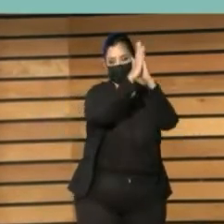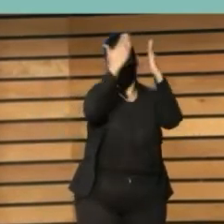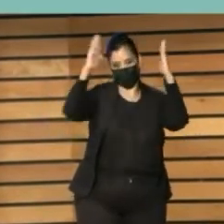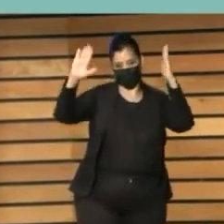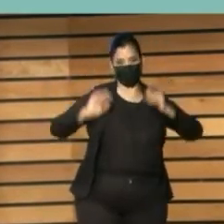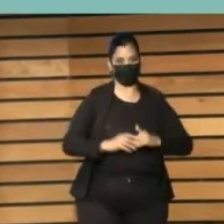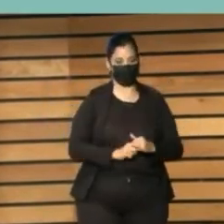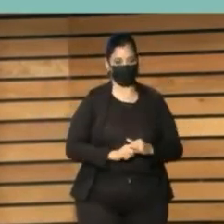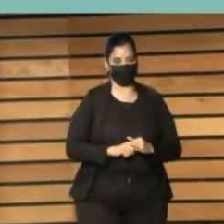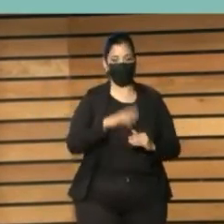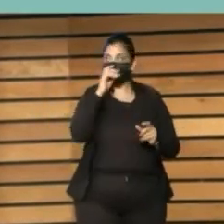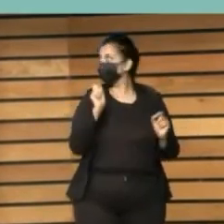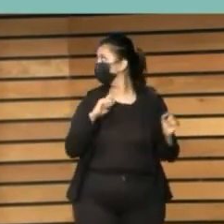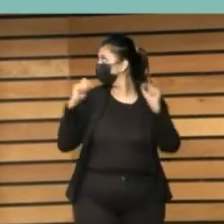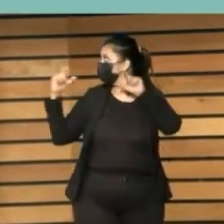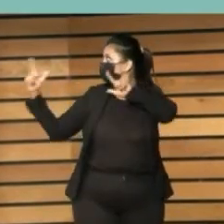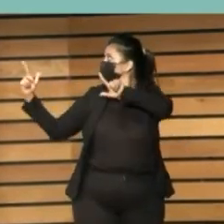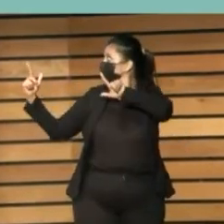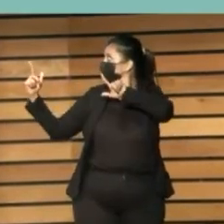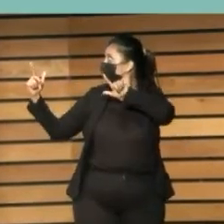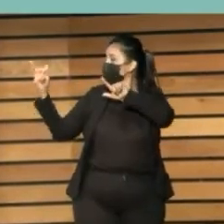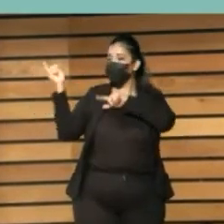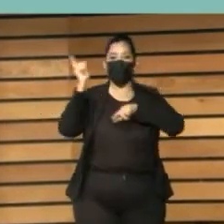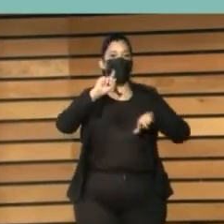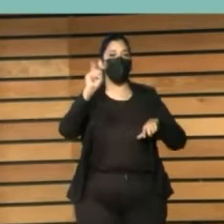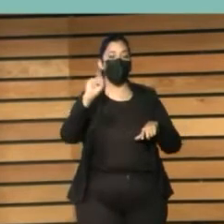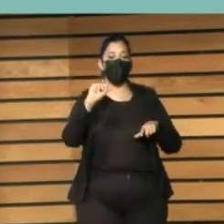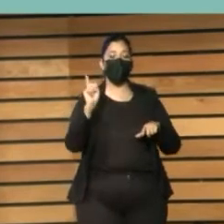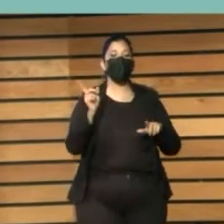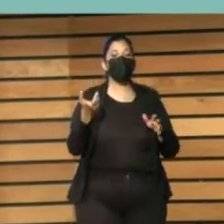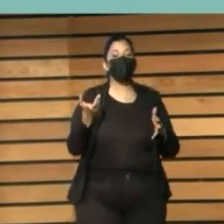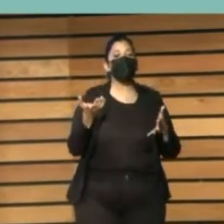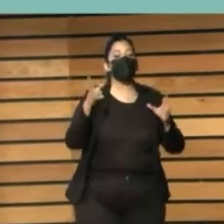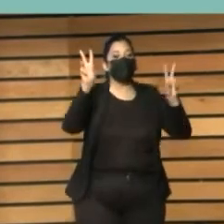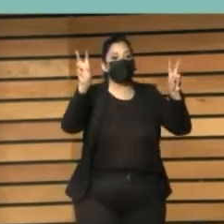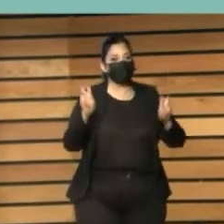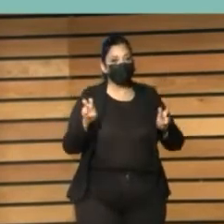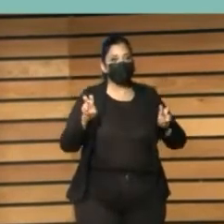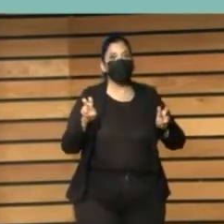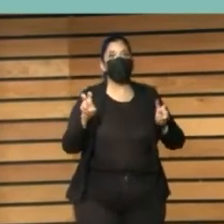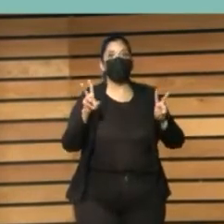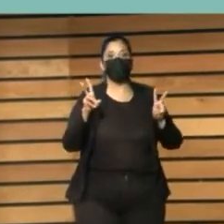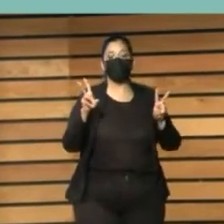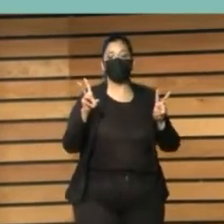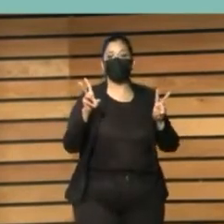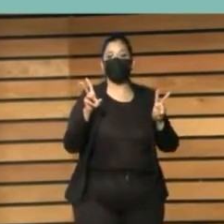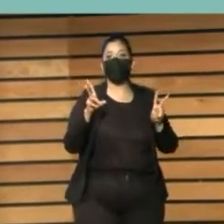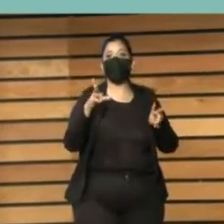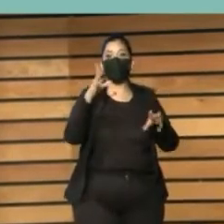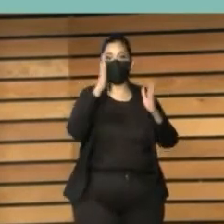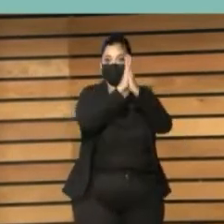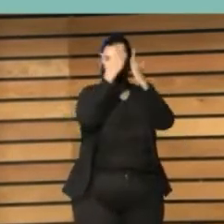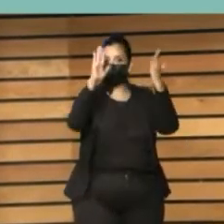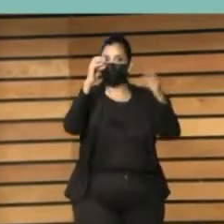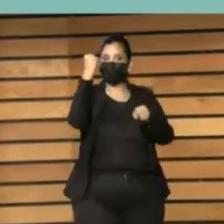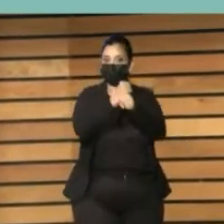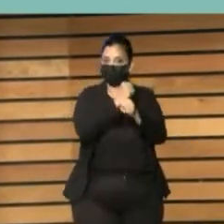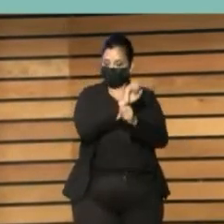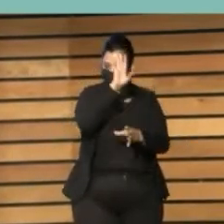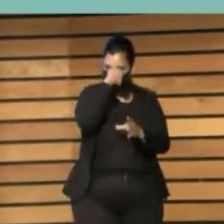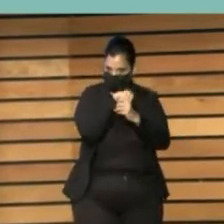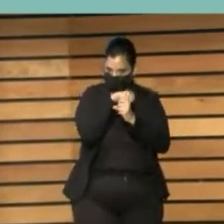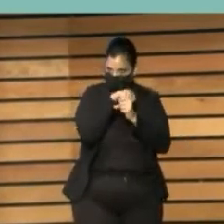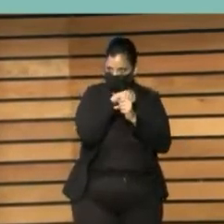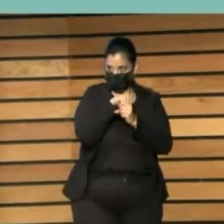Esta diapositiva no es un mapeo de lo que una biblioteca tiene que trabajar, ¿no? Las